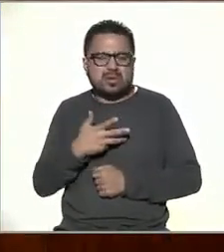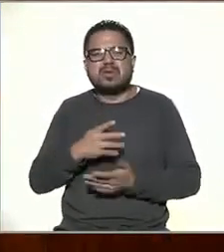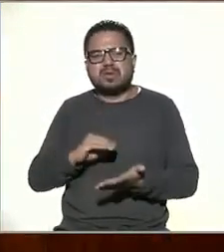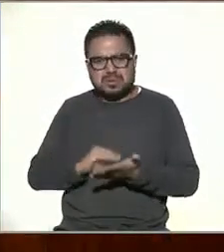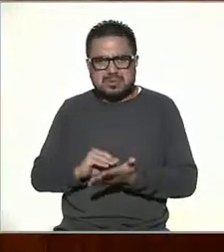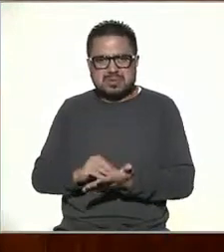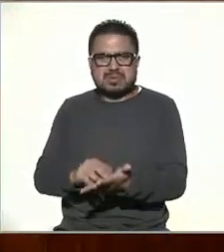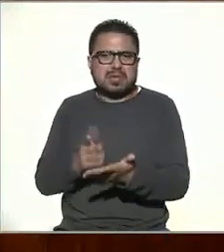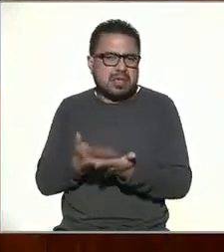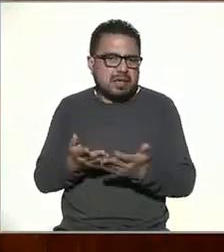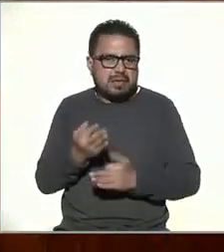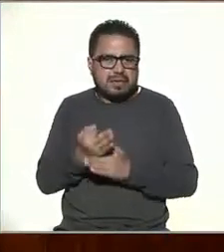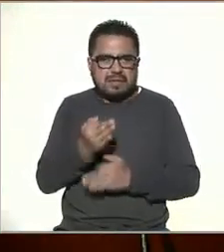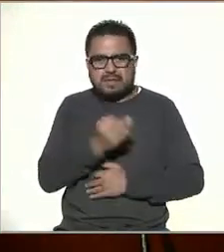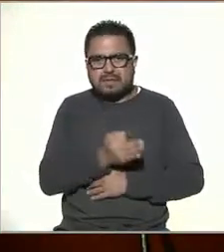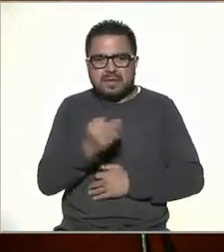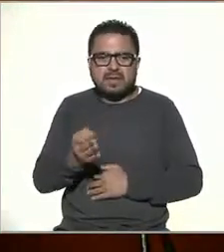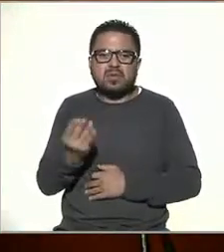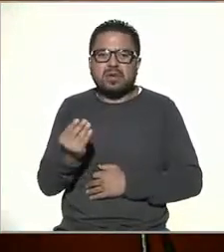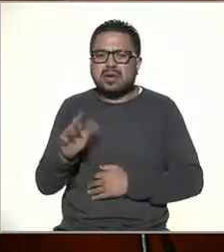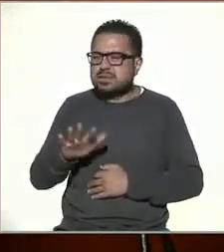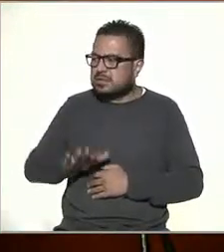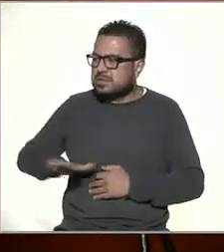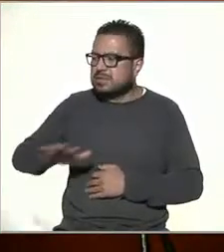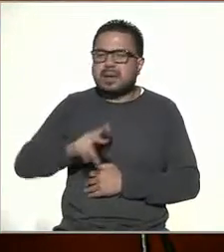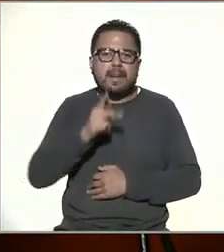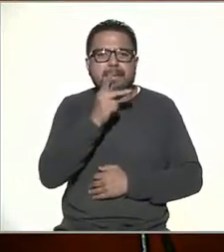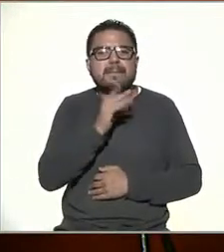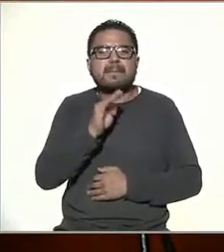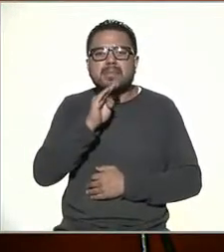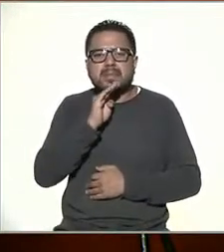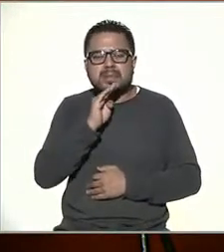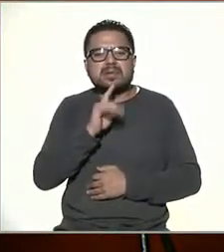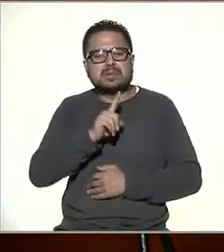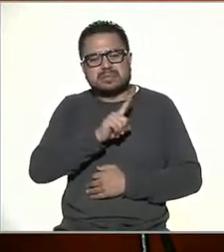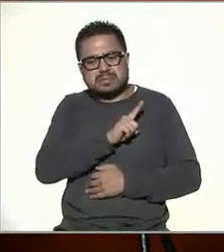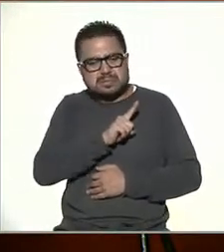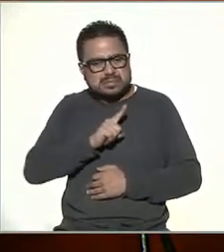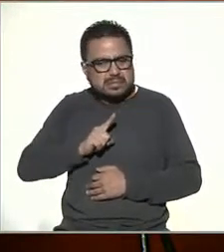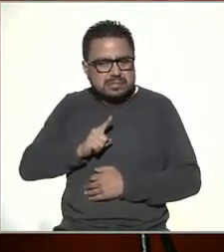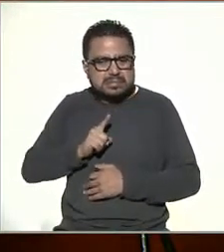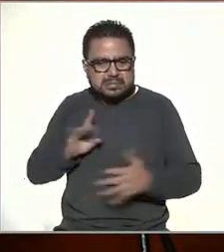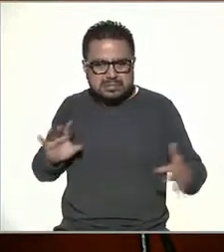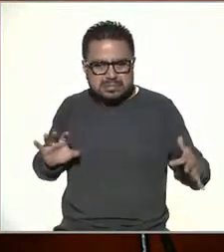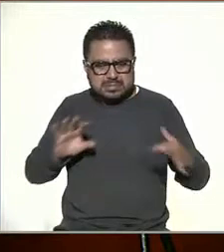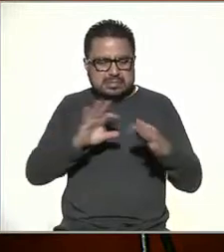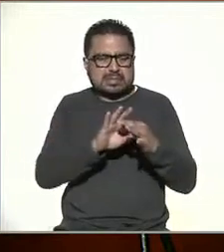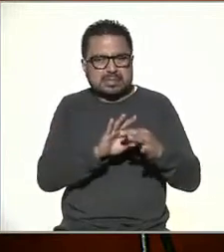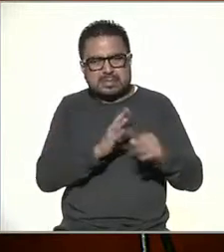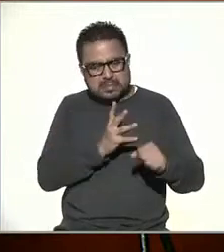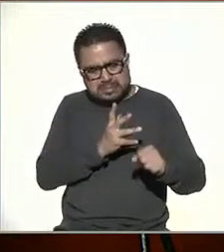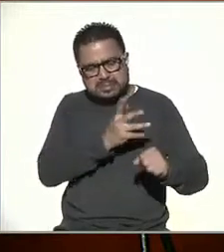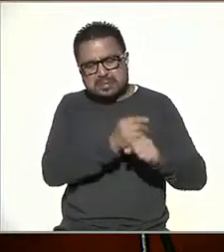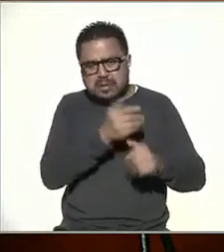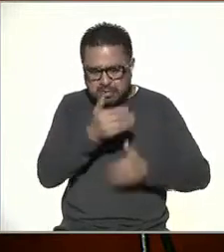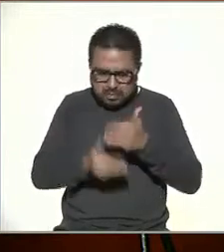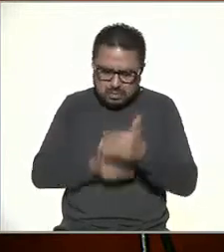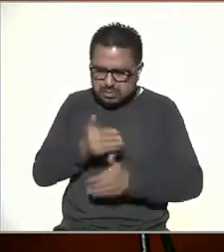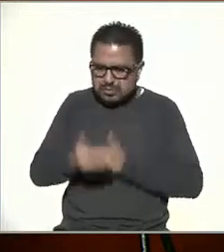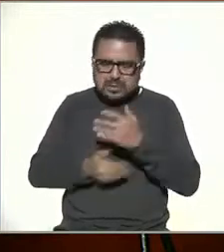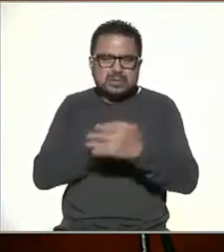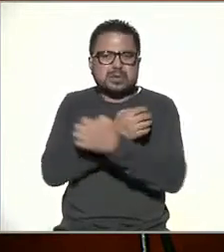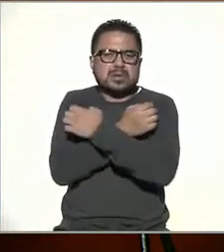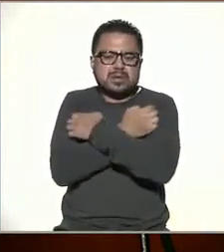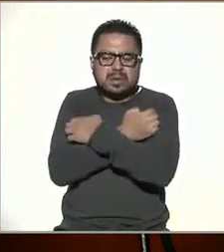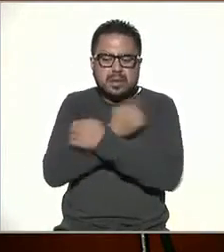existiendo hasta la fecha. ¿Y cuántos de ellos pues no, los padres tuvieron que adaptar precisamente estos procesos educativos